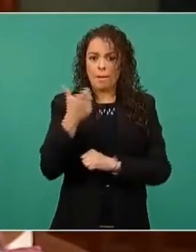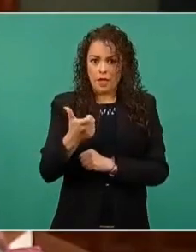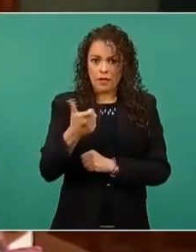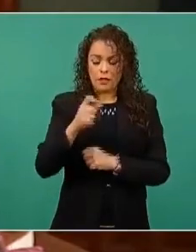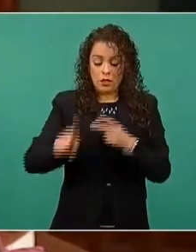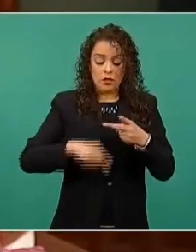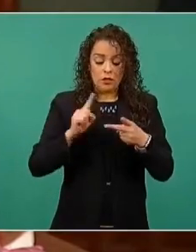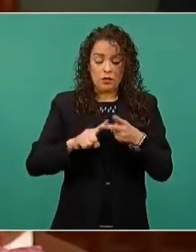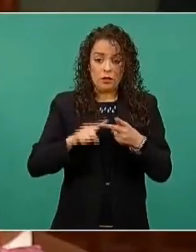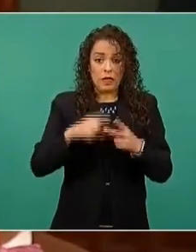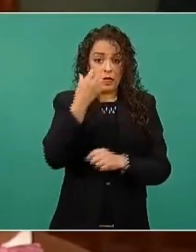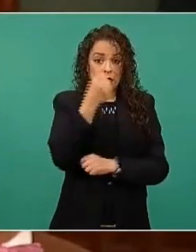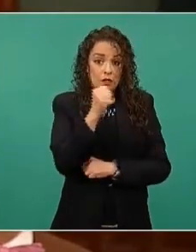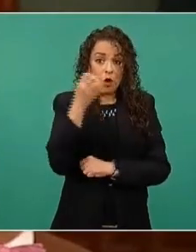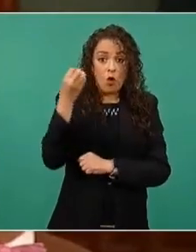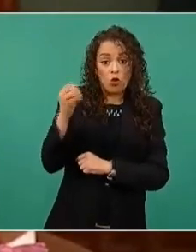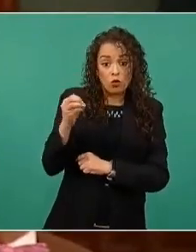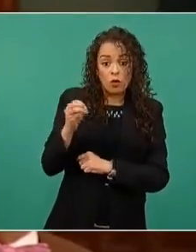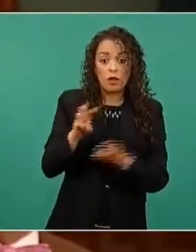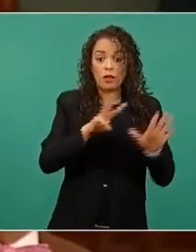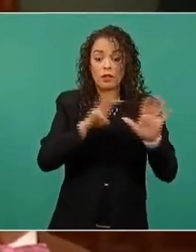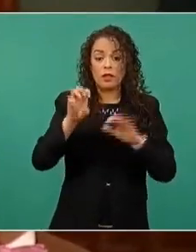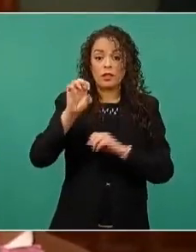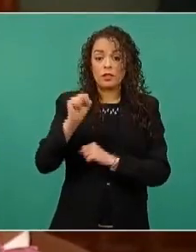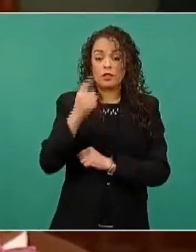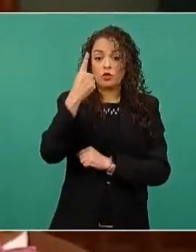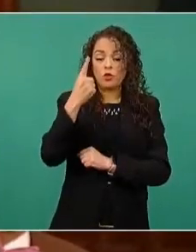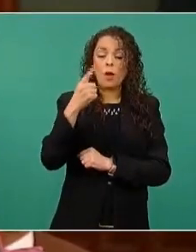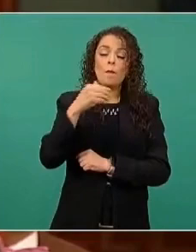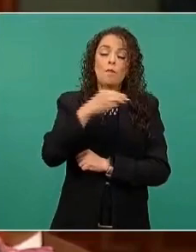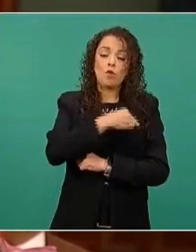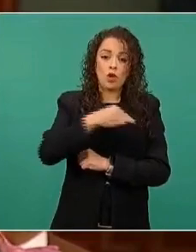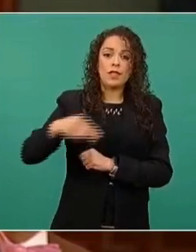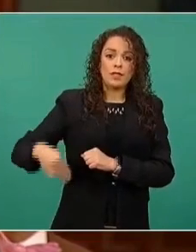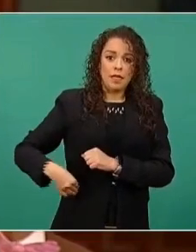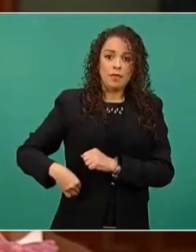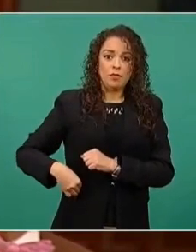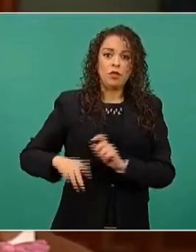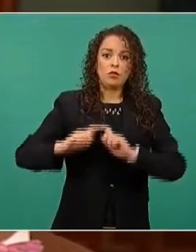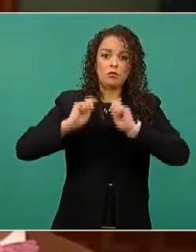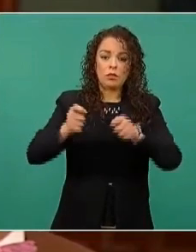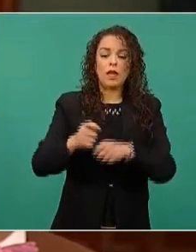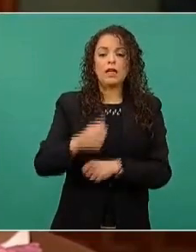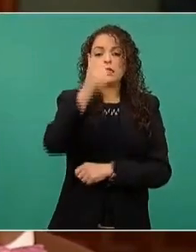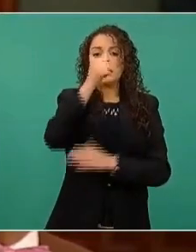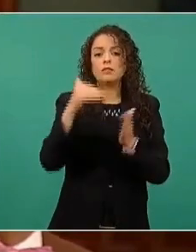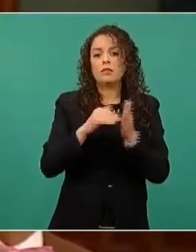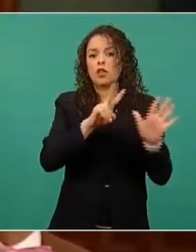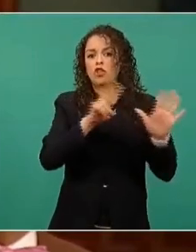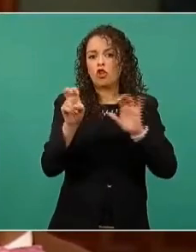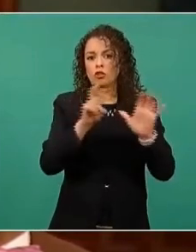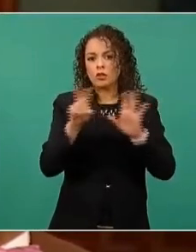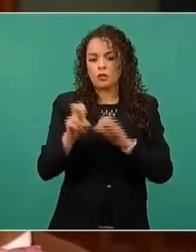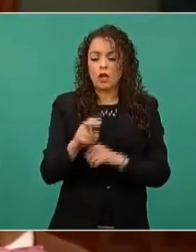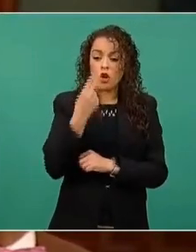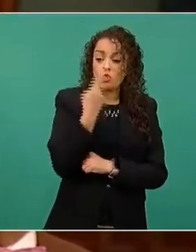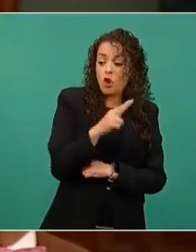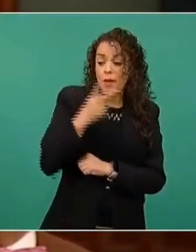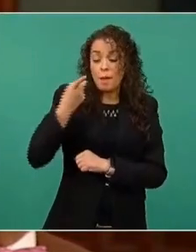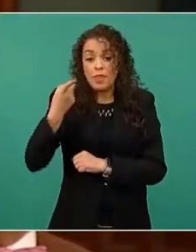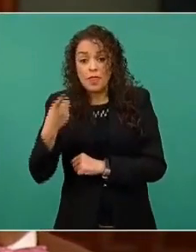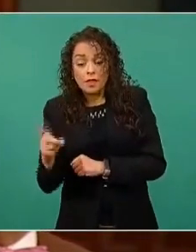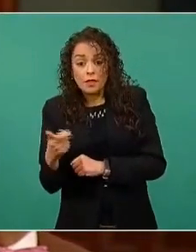etapa, septiembre y octubre, los 361 municipios que reciben seis mil 200, noviembre y diciembre son